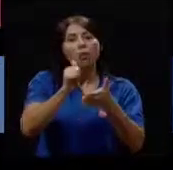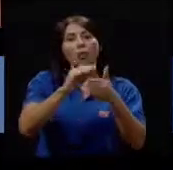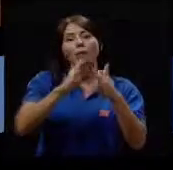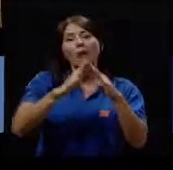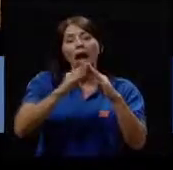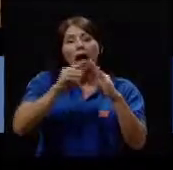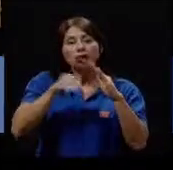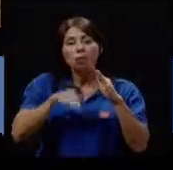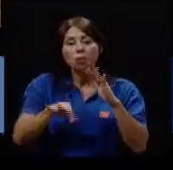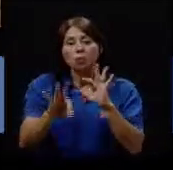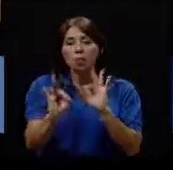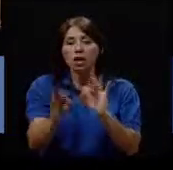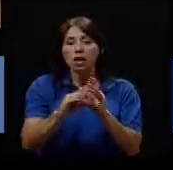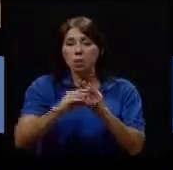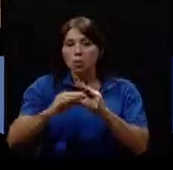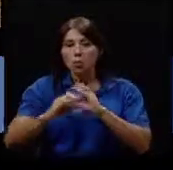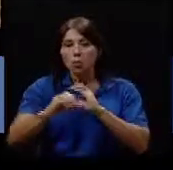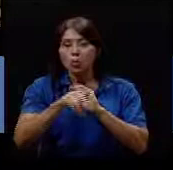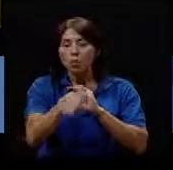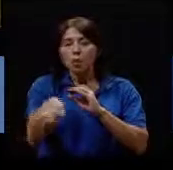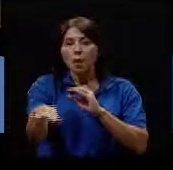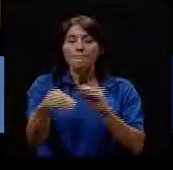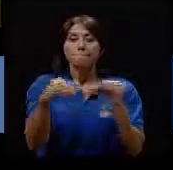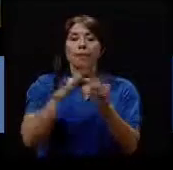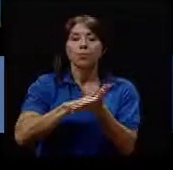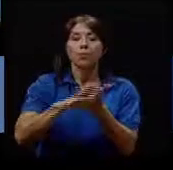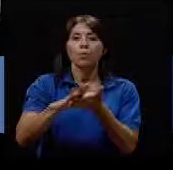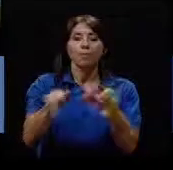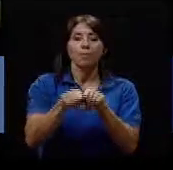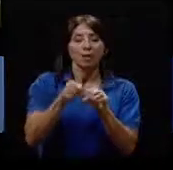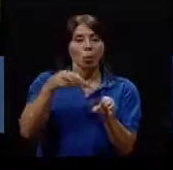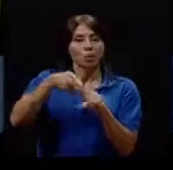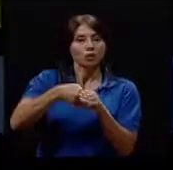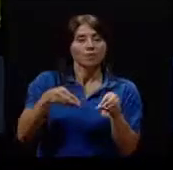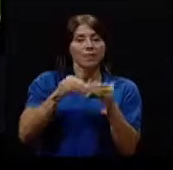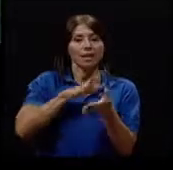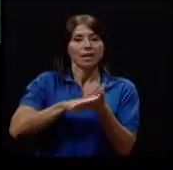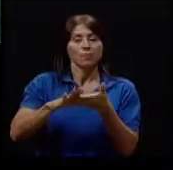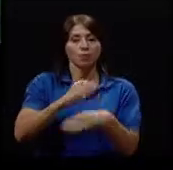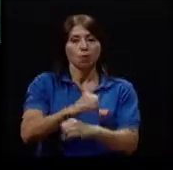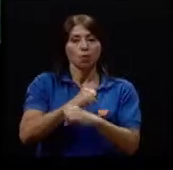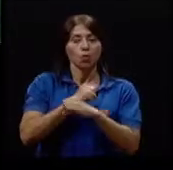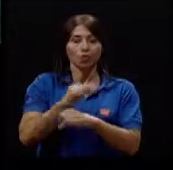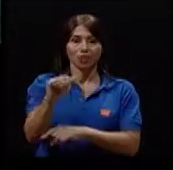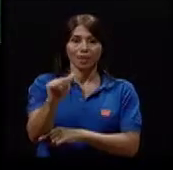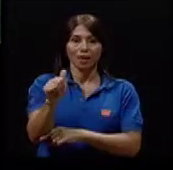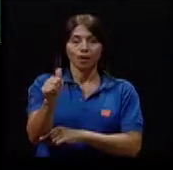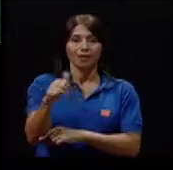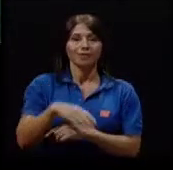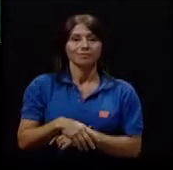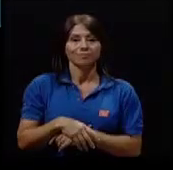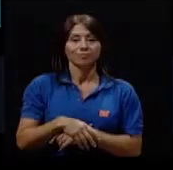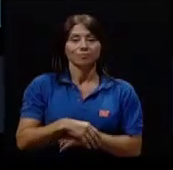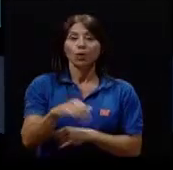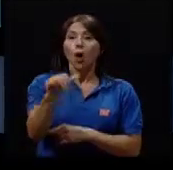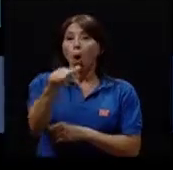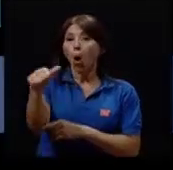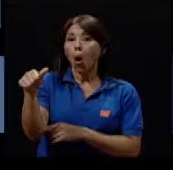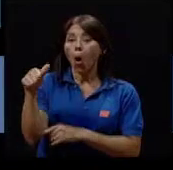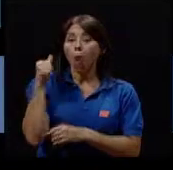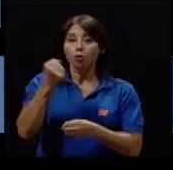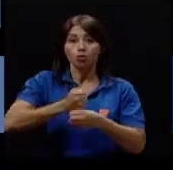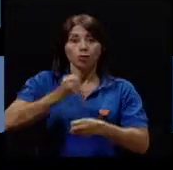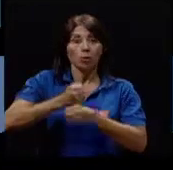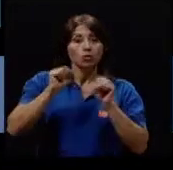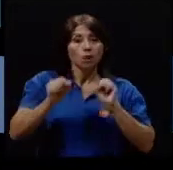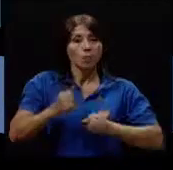una mayor higiene y la utilización de combustibles más limpios y seguros dato 10 otras intervenciones que